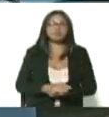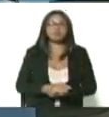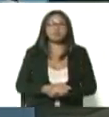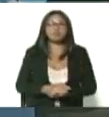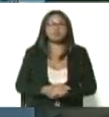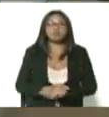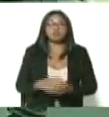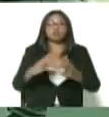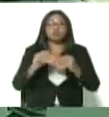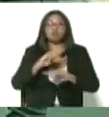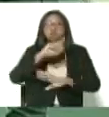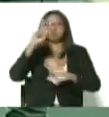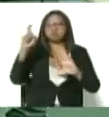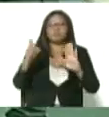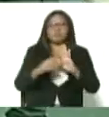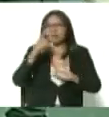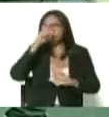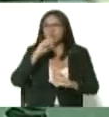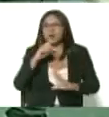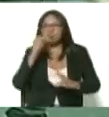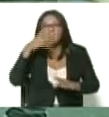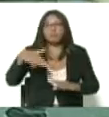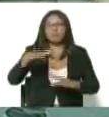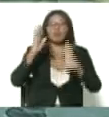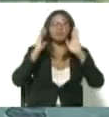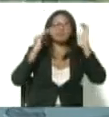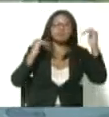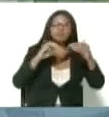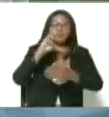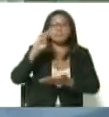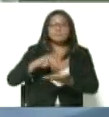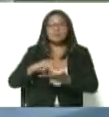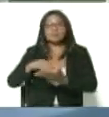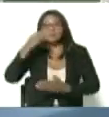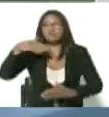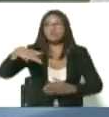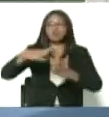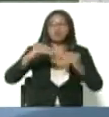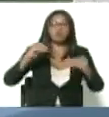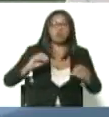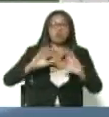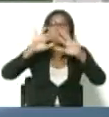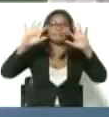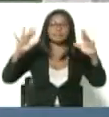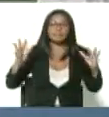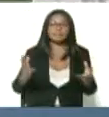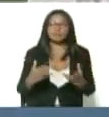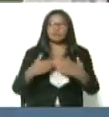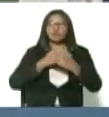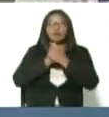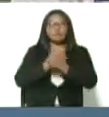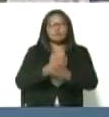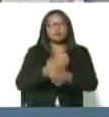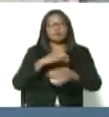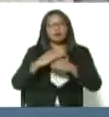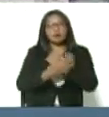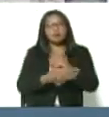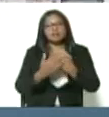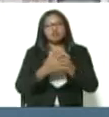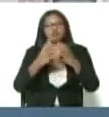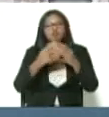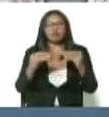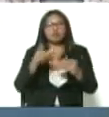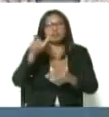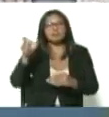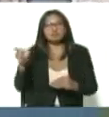todo este año atender al pueblo mirandino, atender toda la pandemia, atenderla con amor, con cariño. En nombre de todo ese personal,